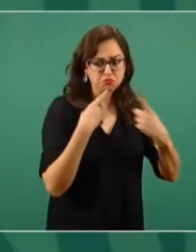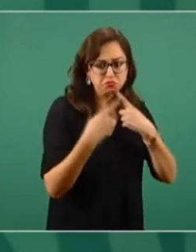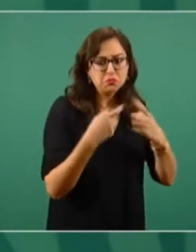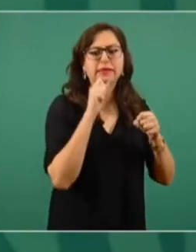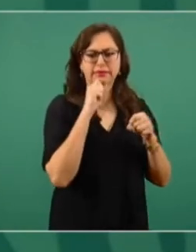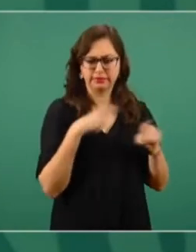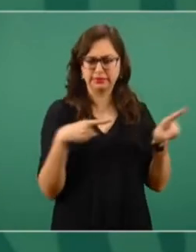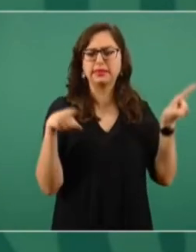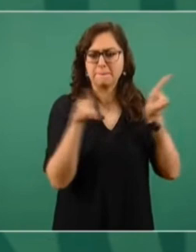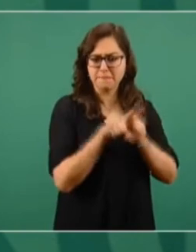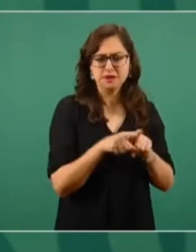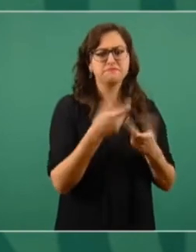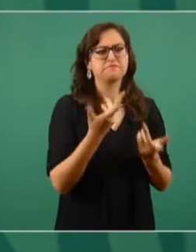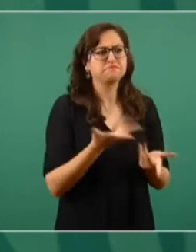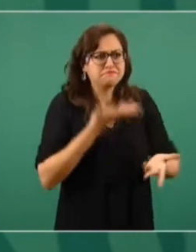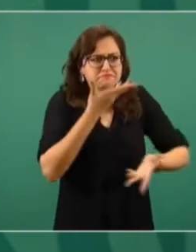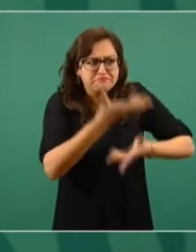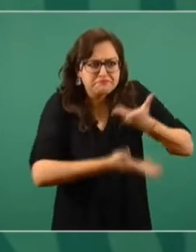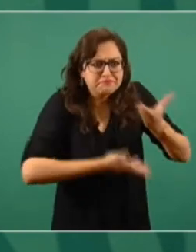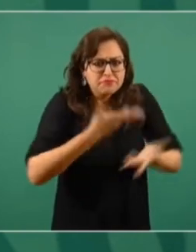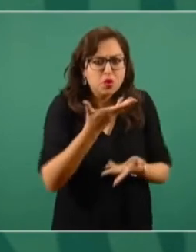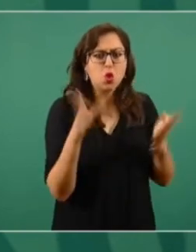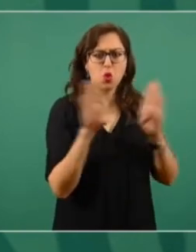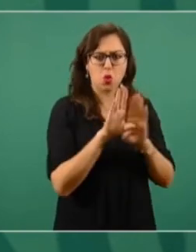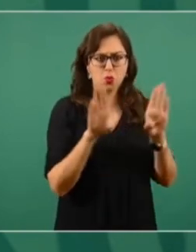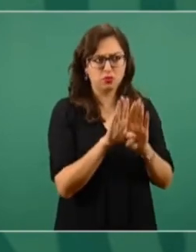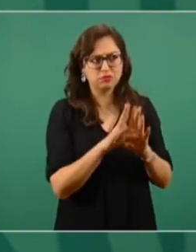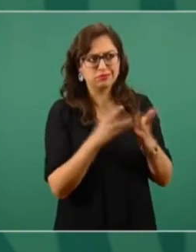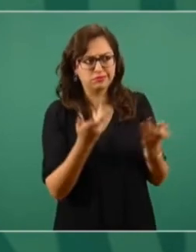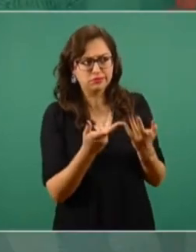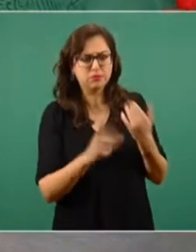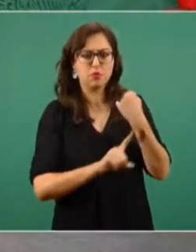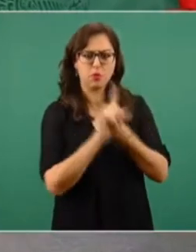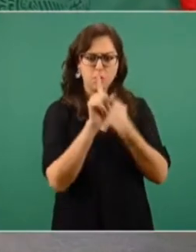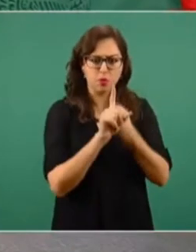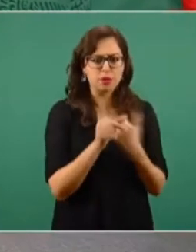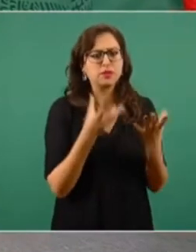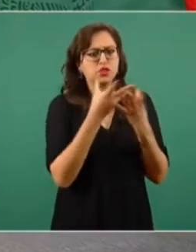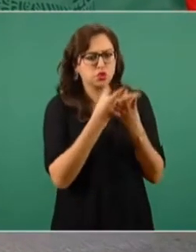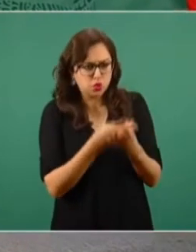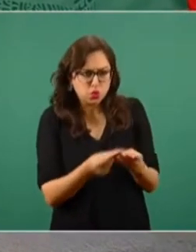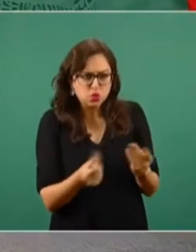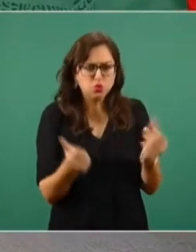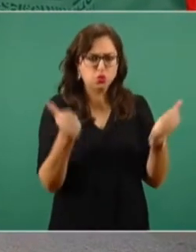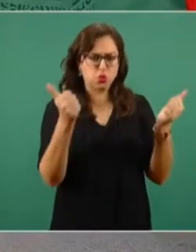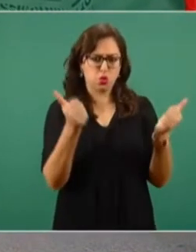que esto no se lleve a cabo.